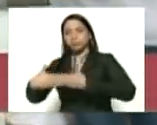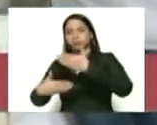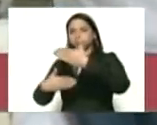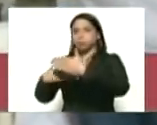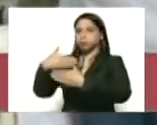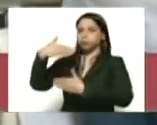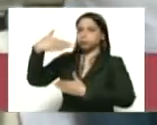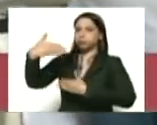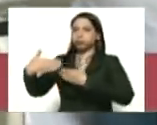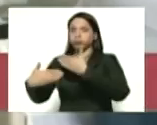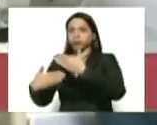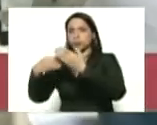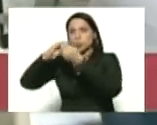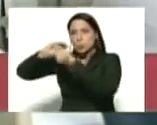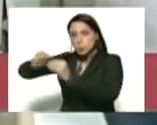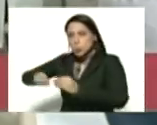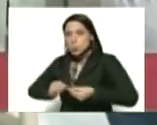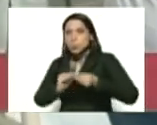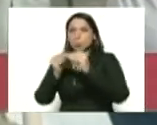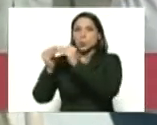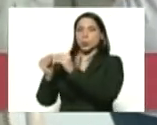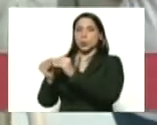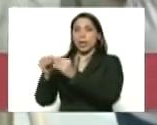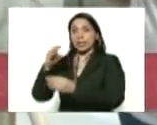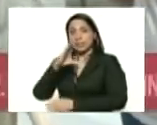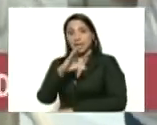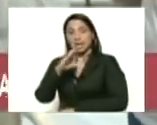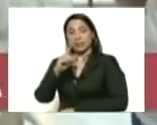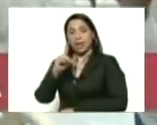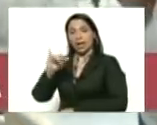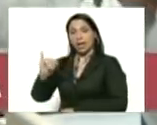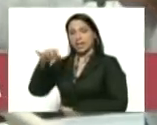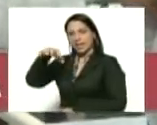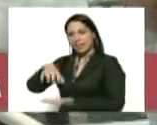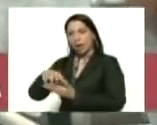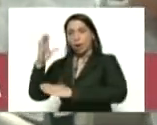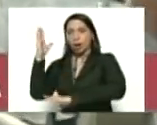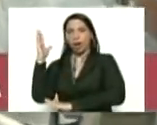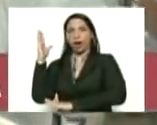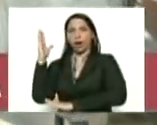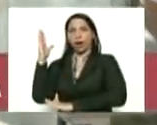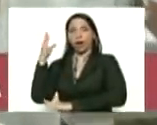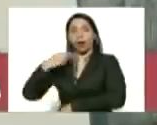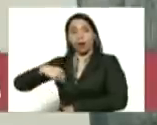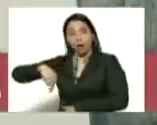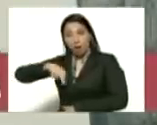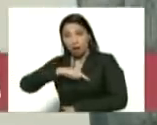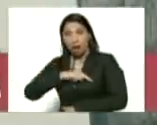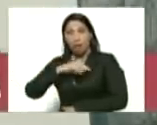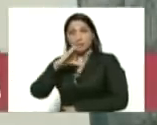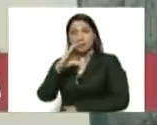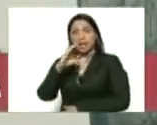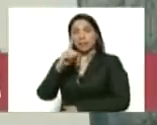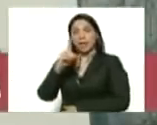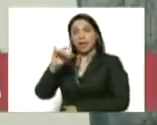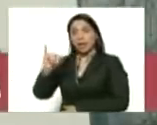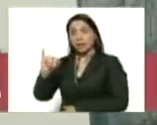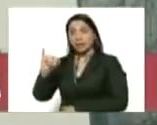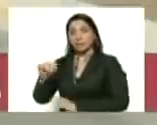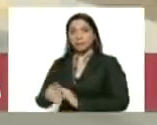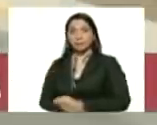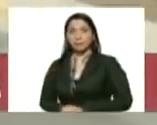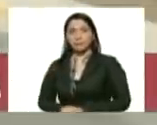en la recuperación de los CDI en el estado Lara estamos en el CDI Orlando